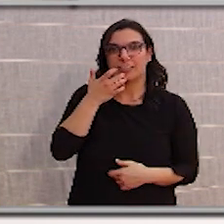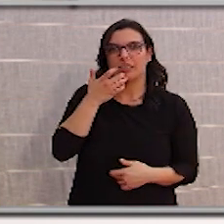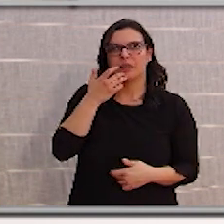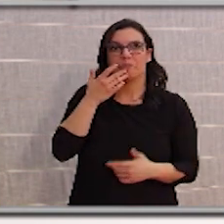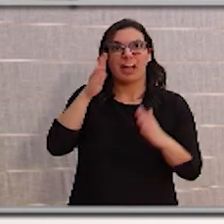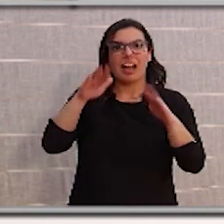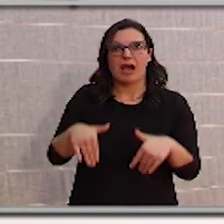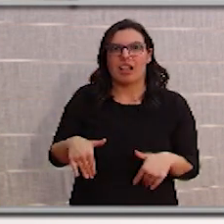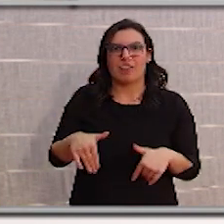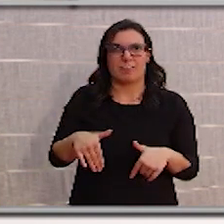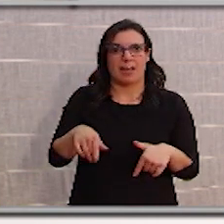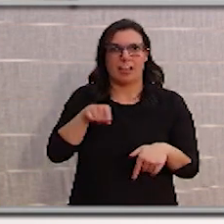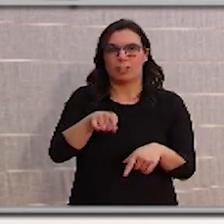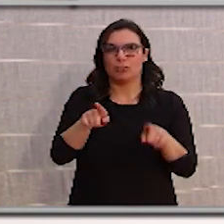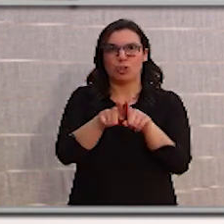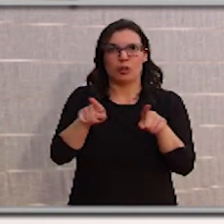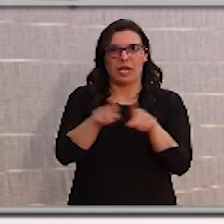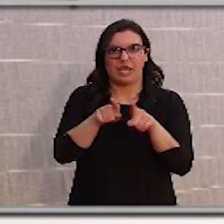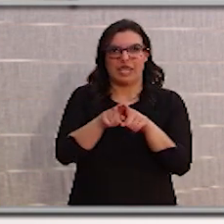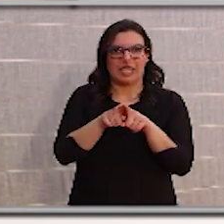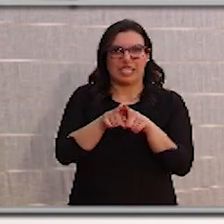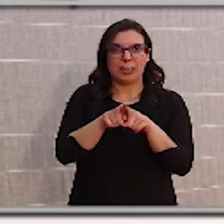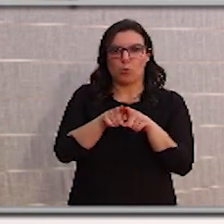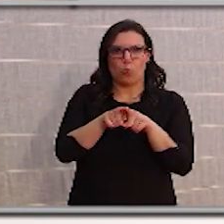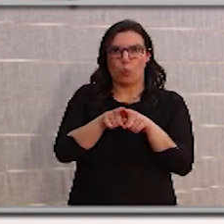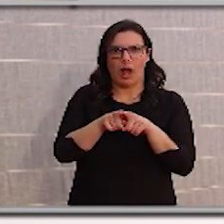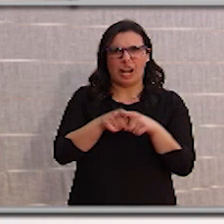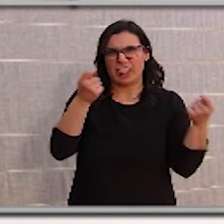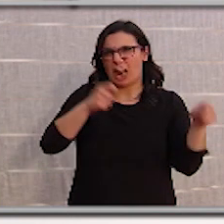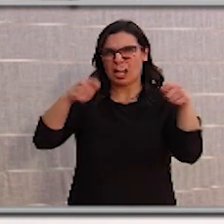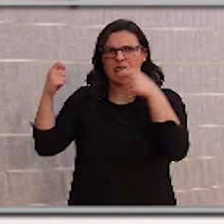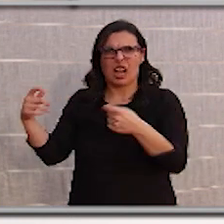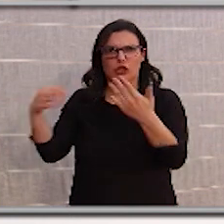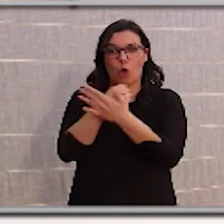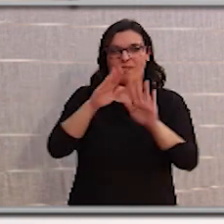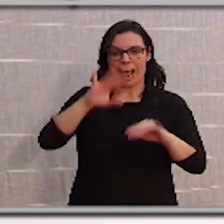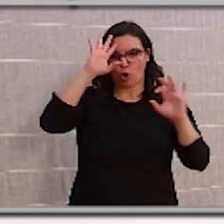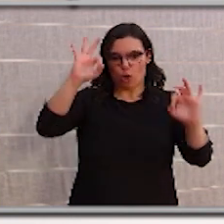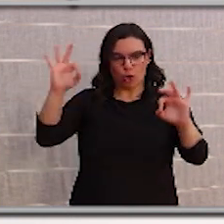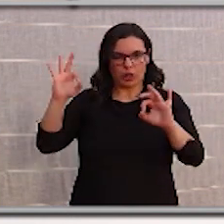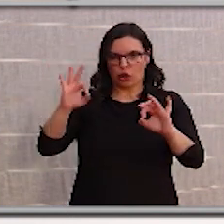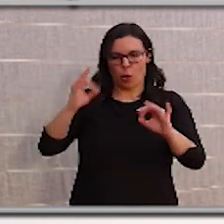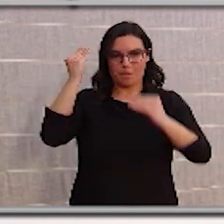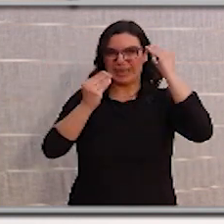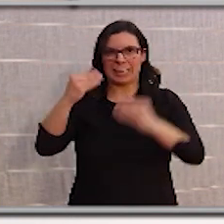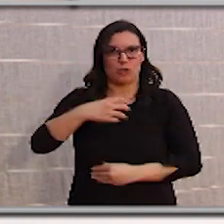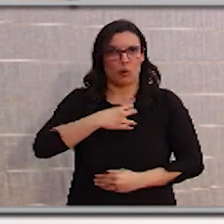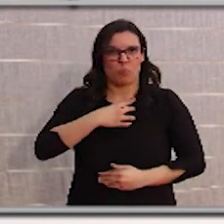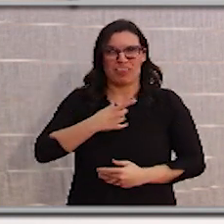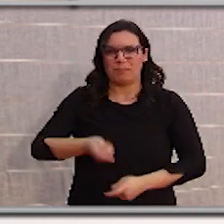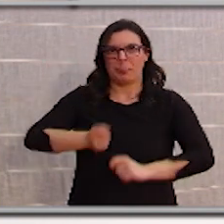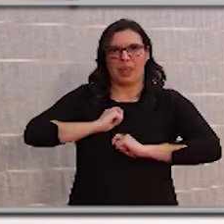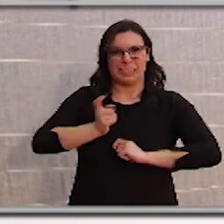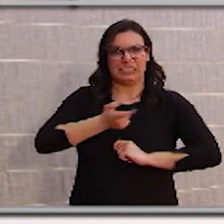sin fin desenfrenada, no seremos capaces de tomar medidas coherentes. Y generaremos una sensación